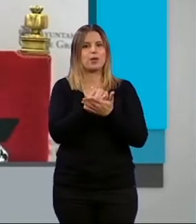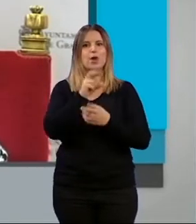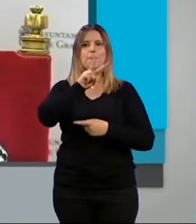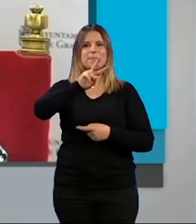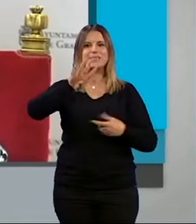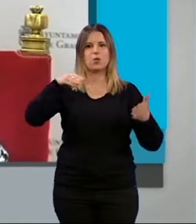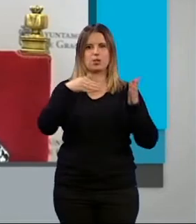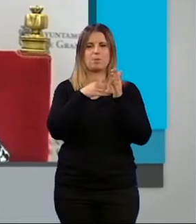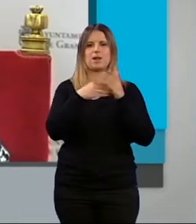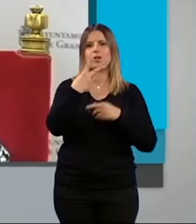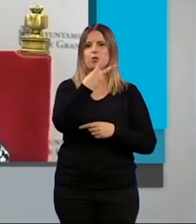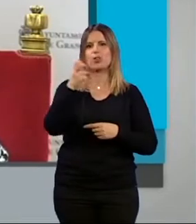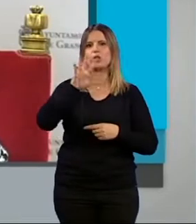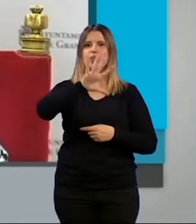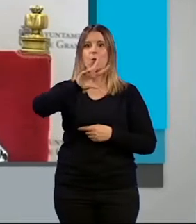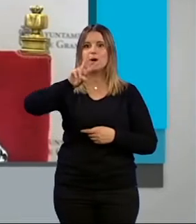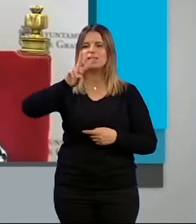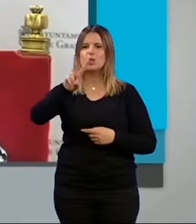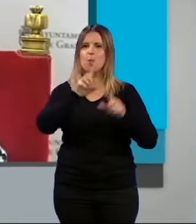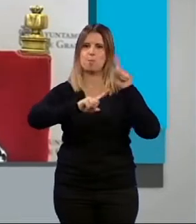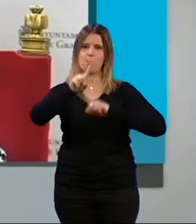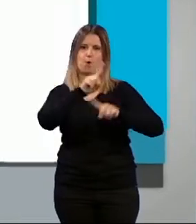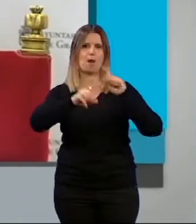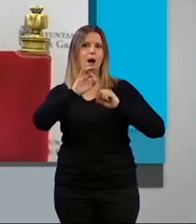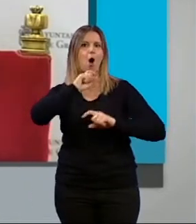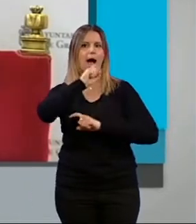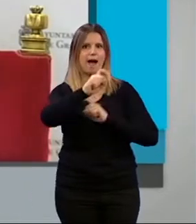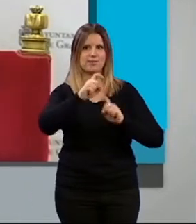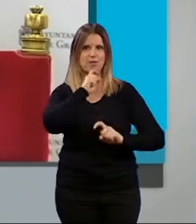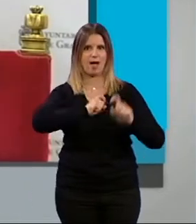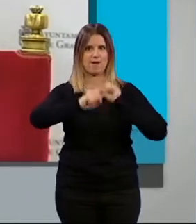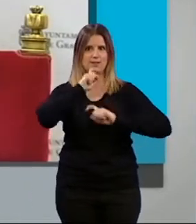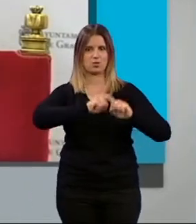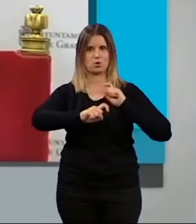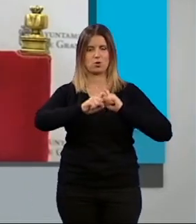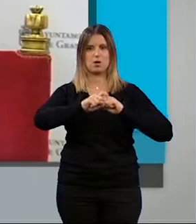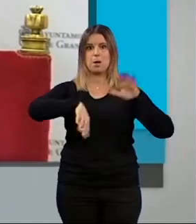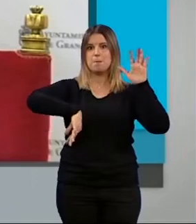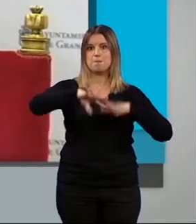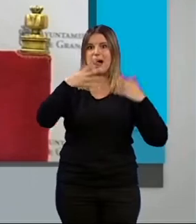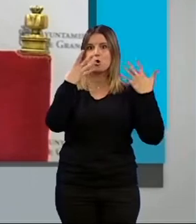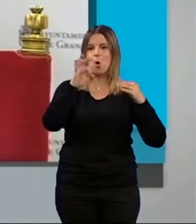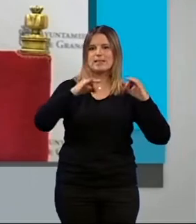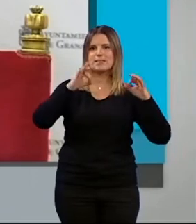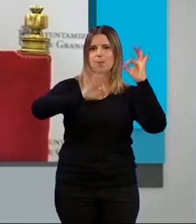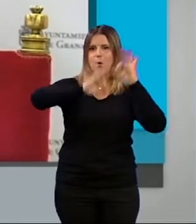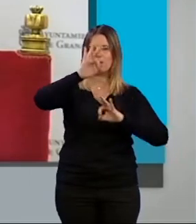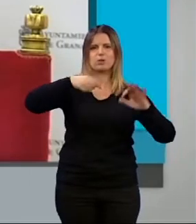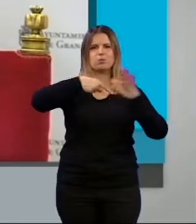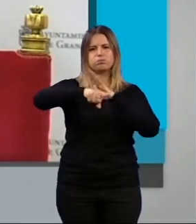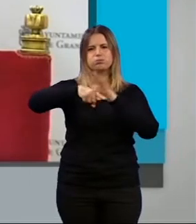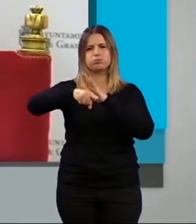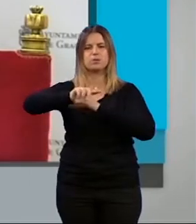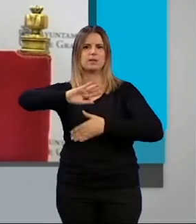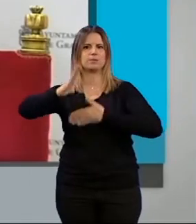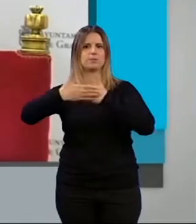.252 incidencias o avisos. Hemos tramitado más del 90% y se han finalizado el